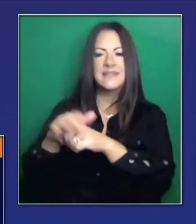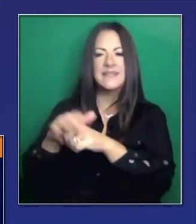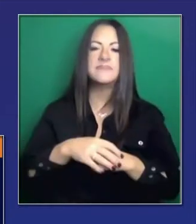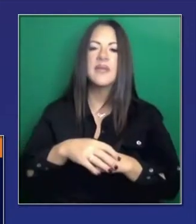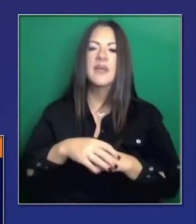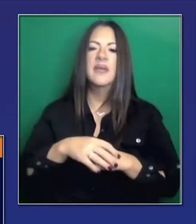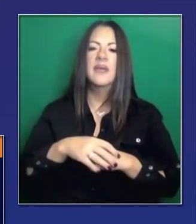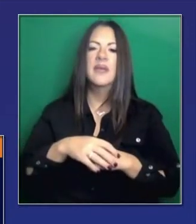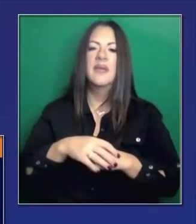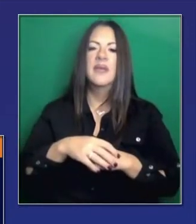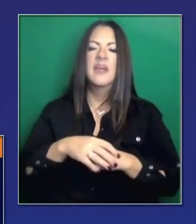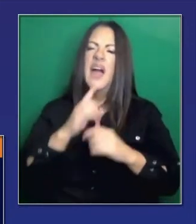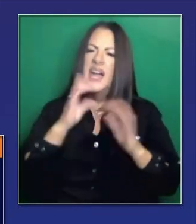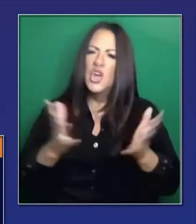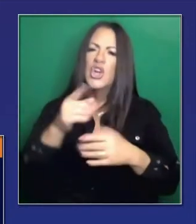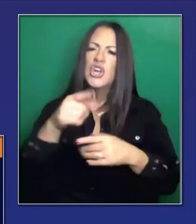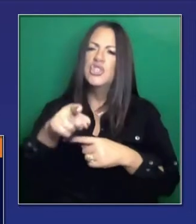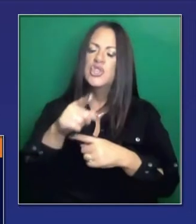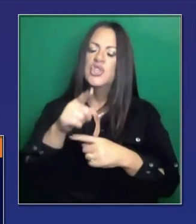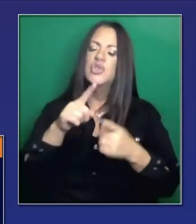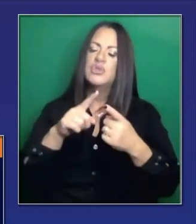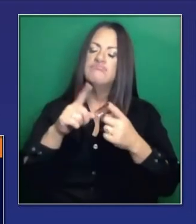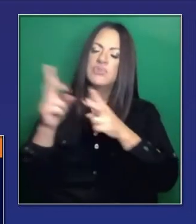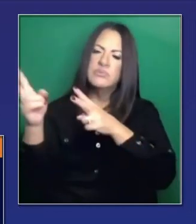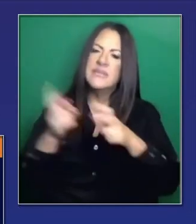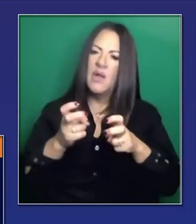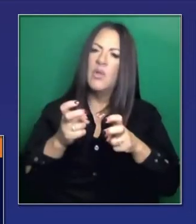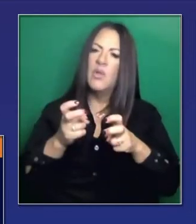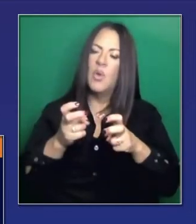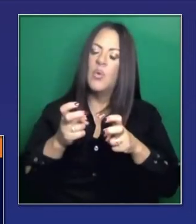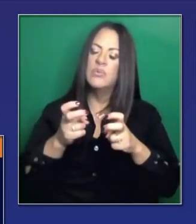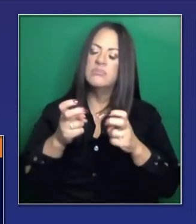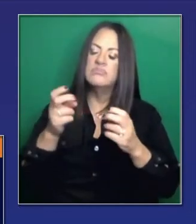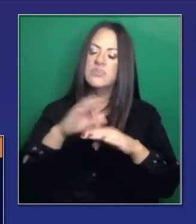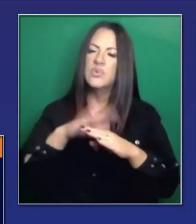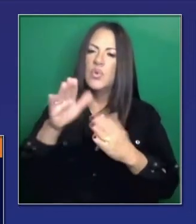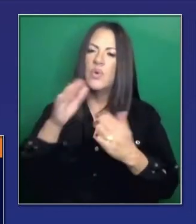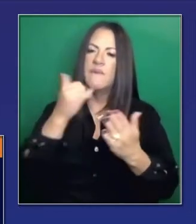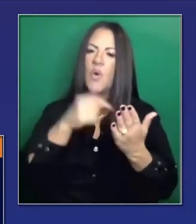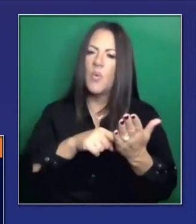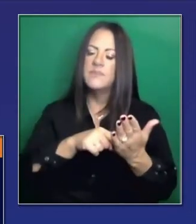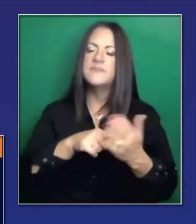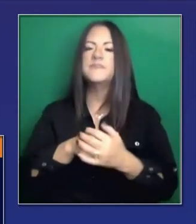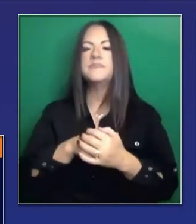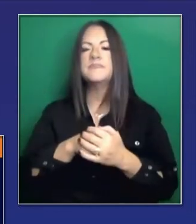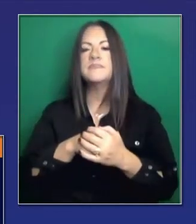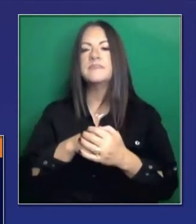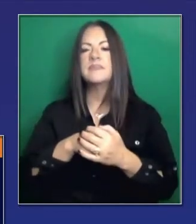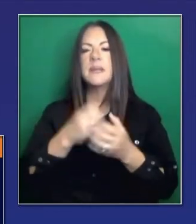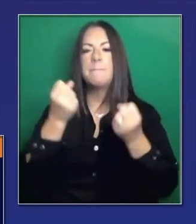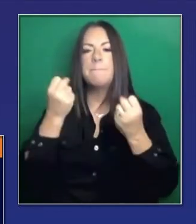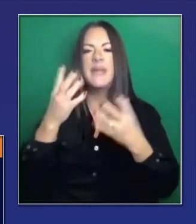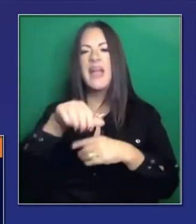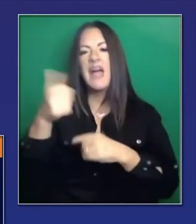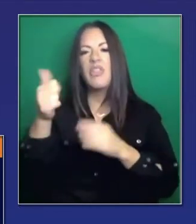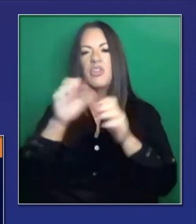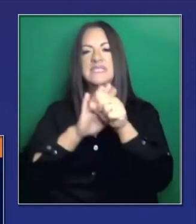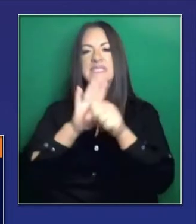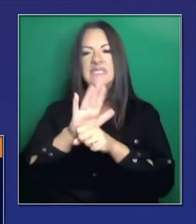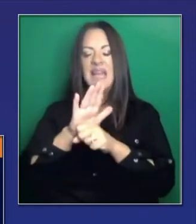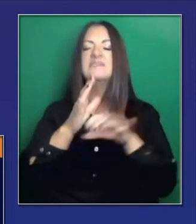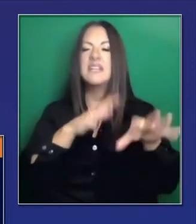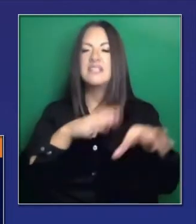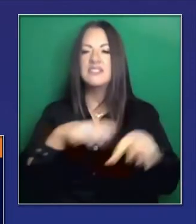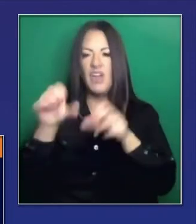notificaciones y quería traerles las últimas cifras. Ahora tenemos a 8 millones que están utilizando esta aplicación y le